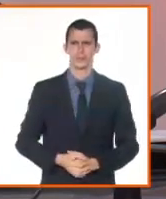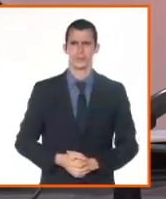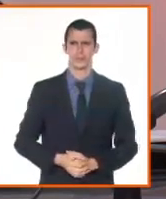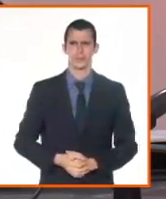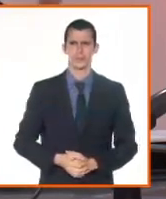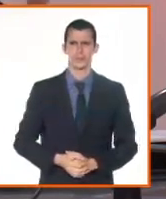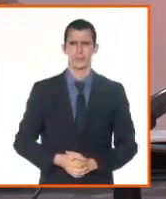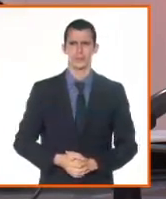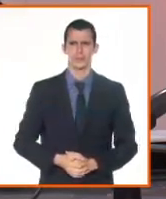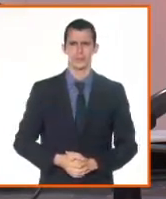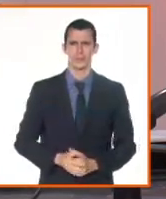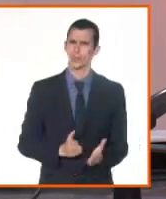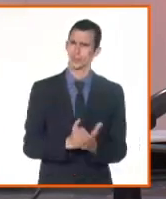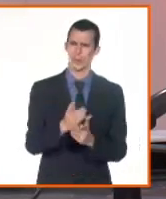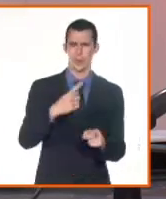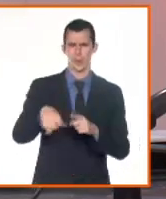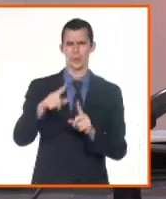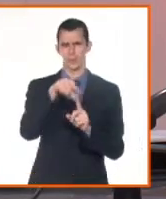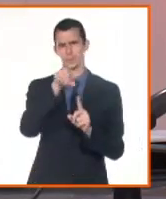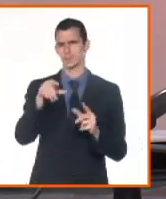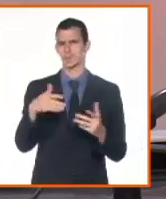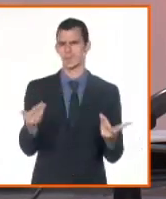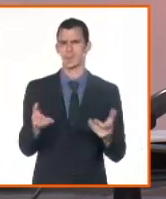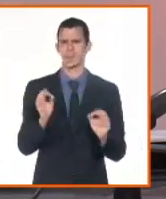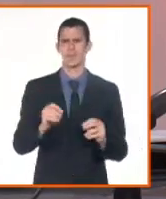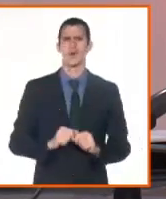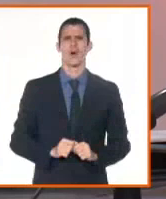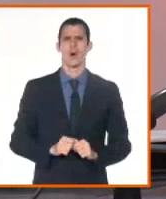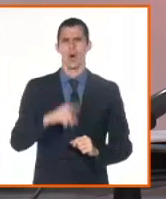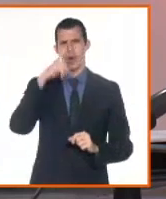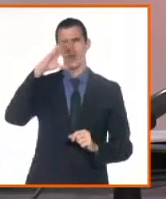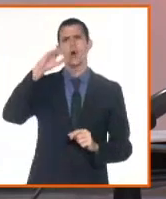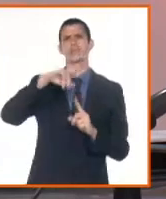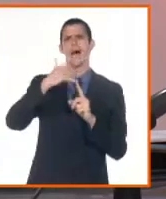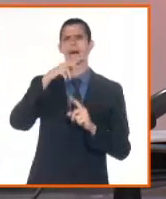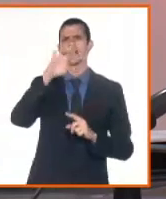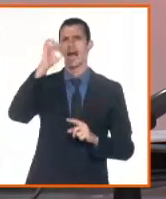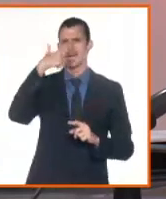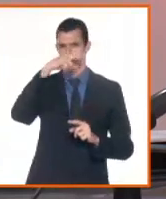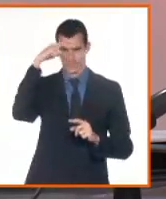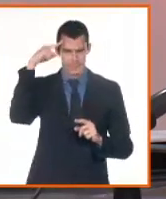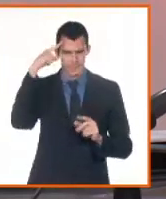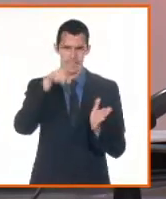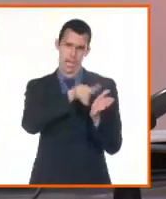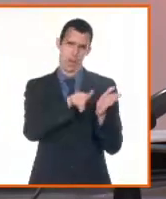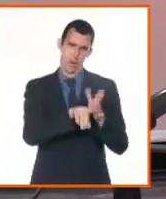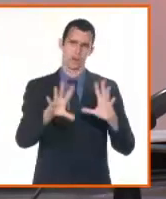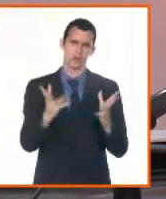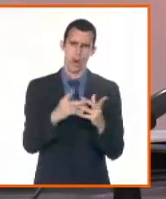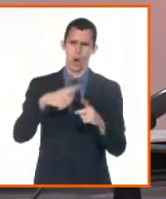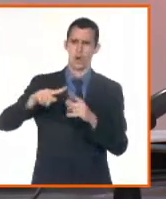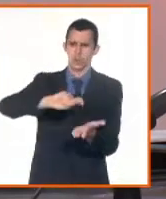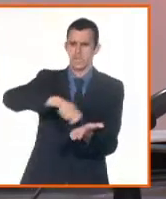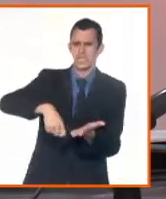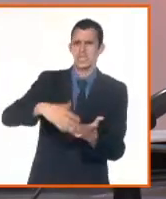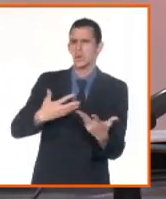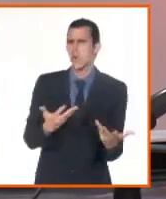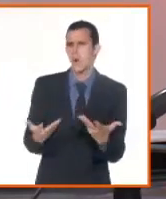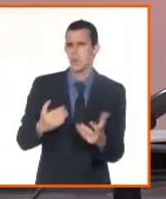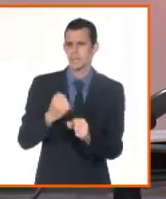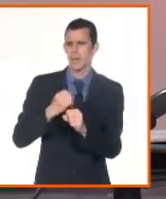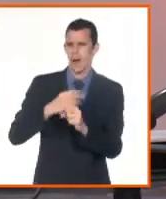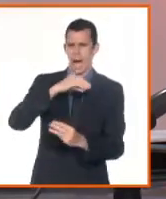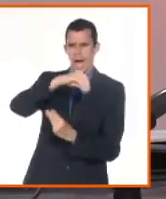sociales. Seguimos hablando de las notarías y los registros en nuestro país y sobre todo de cómo necesitamos y se va trabajando en